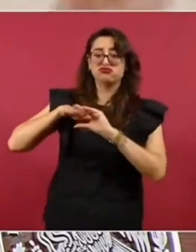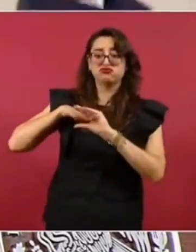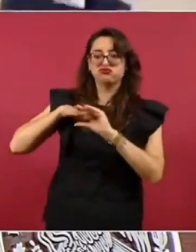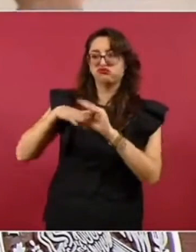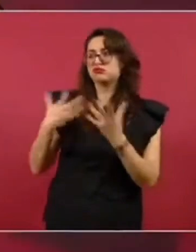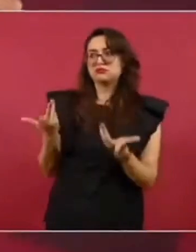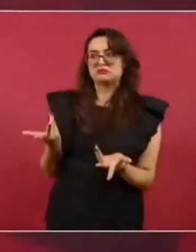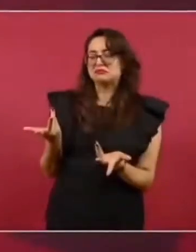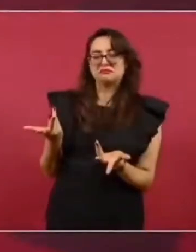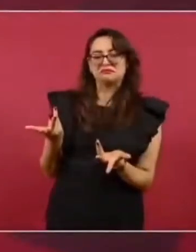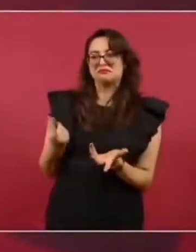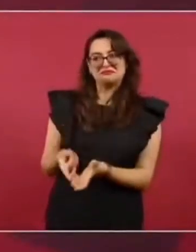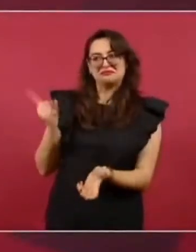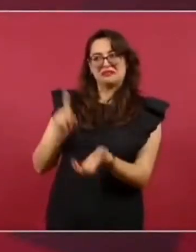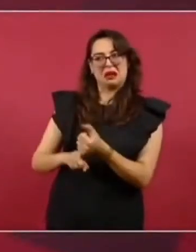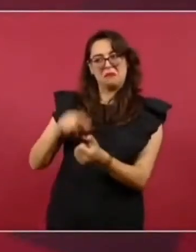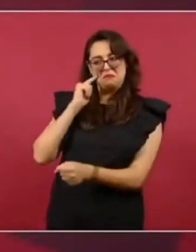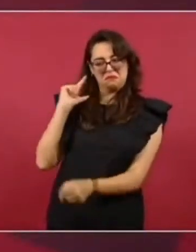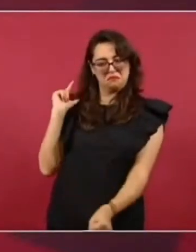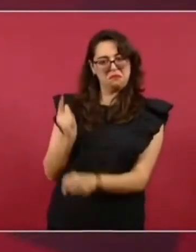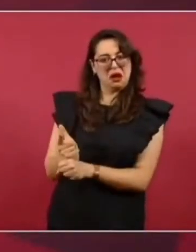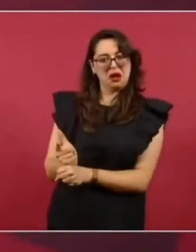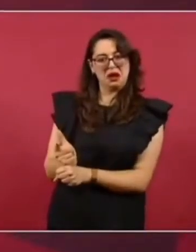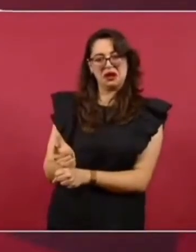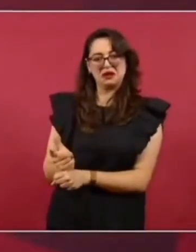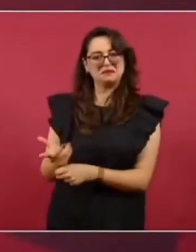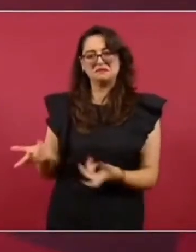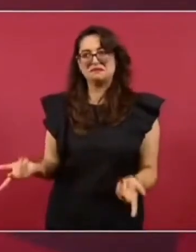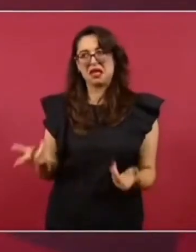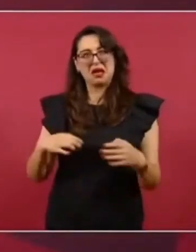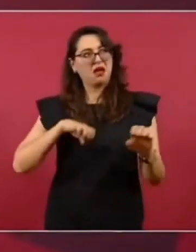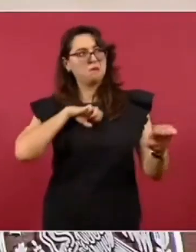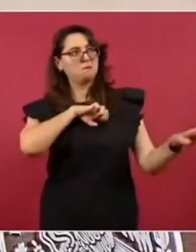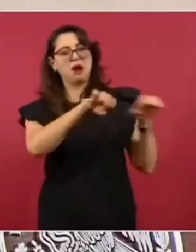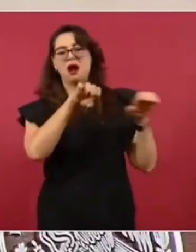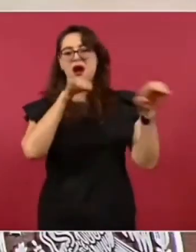Porque ya no es ese tiempo de que engañaban.